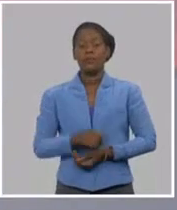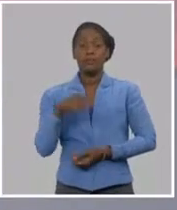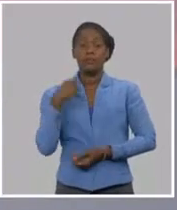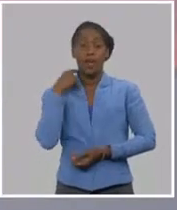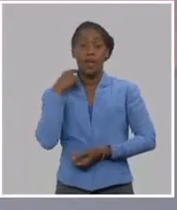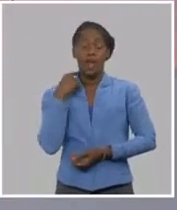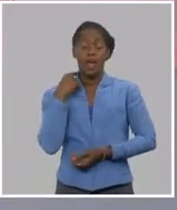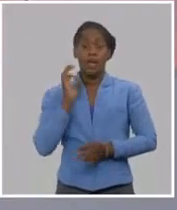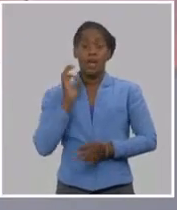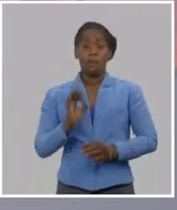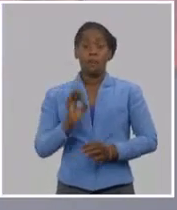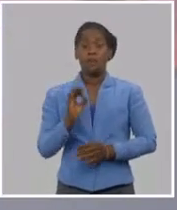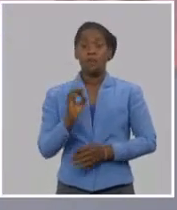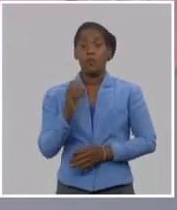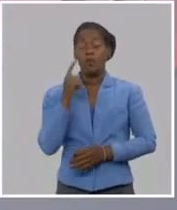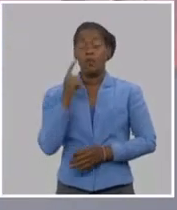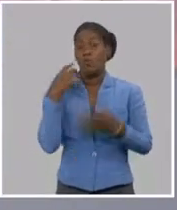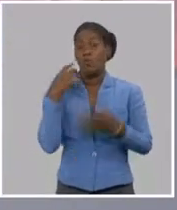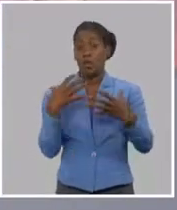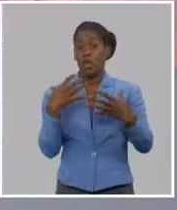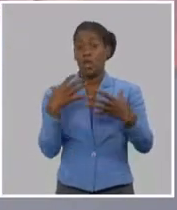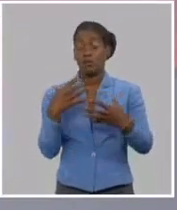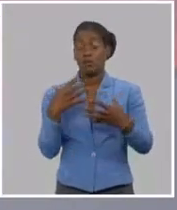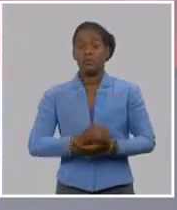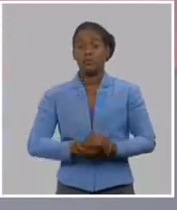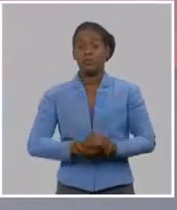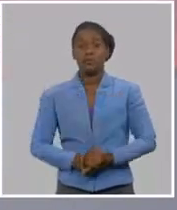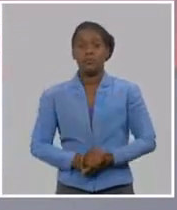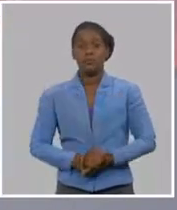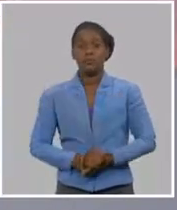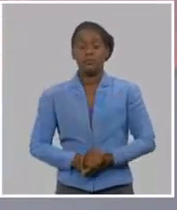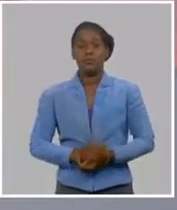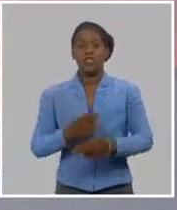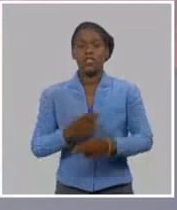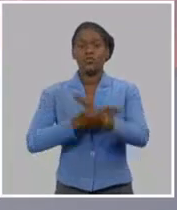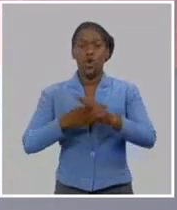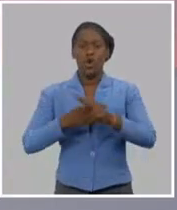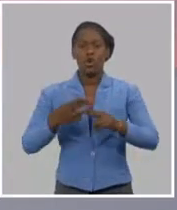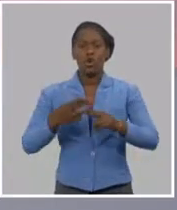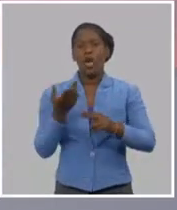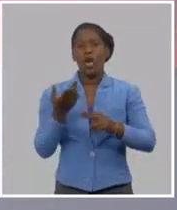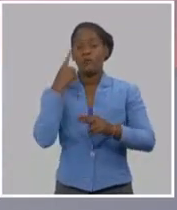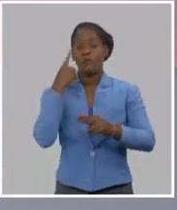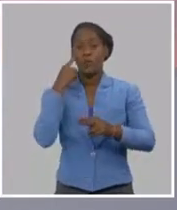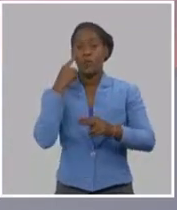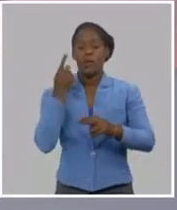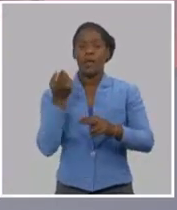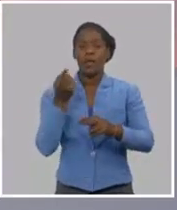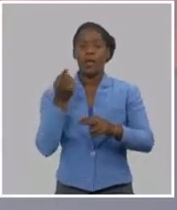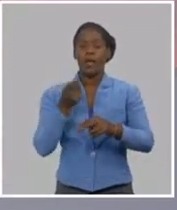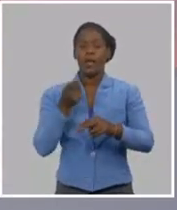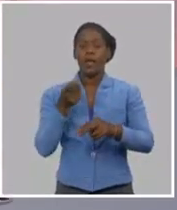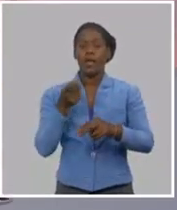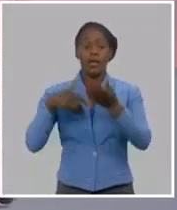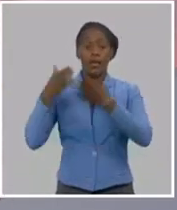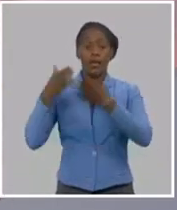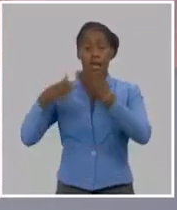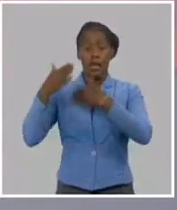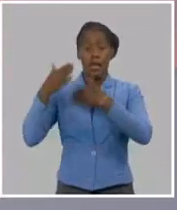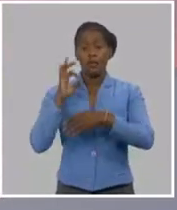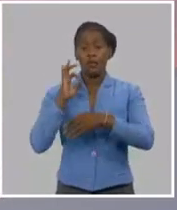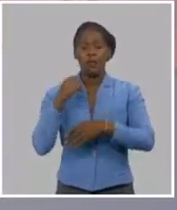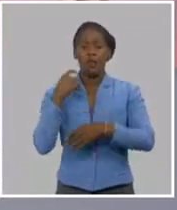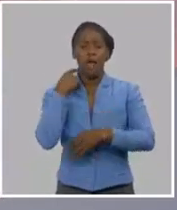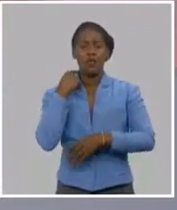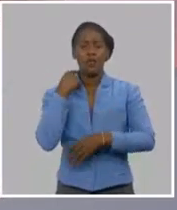en la historia de Cuba, de preámbulo, digamos, para una etapa tan difícil en la historia de Cuba, el año 1989,